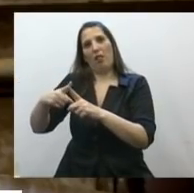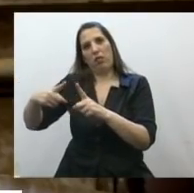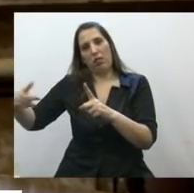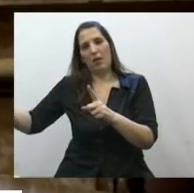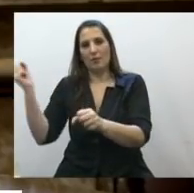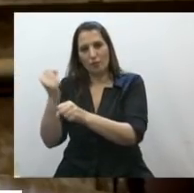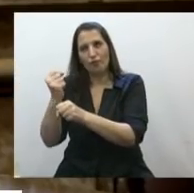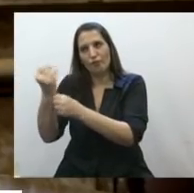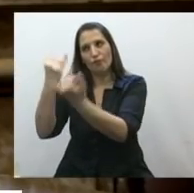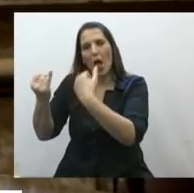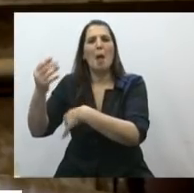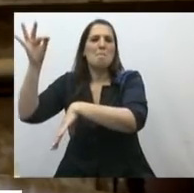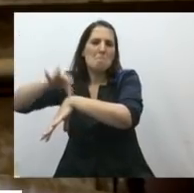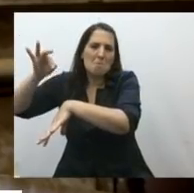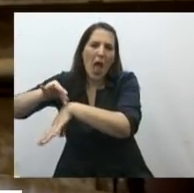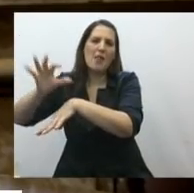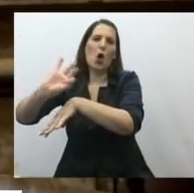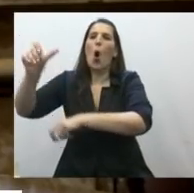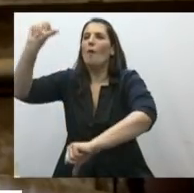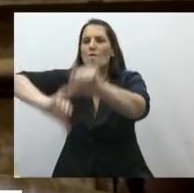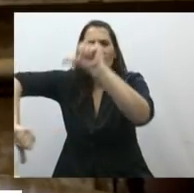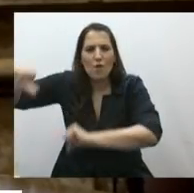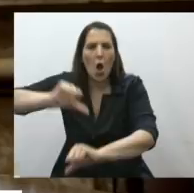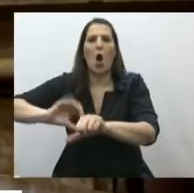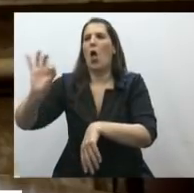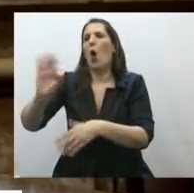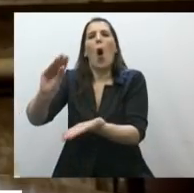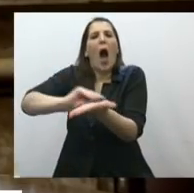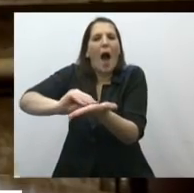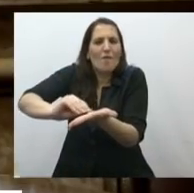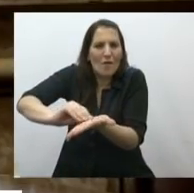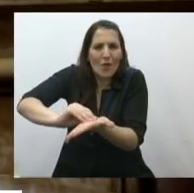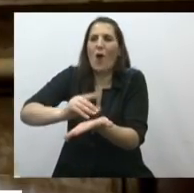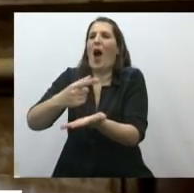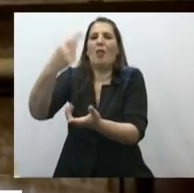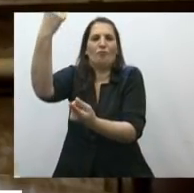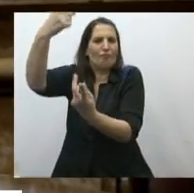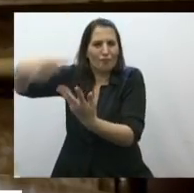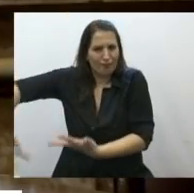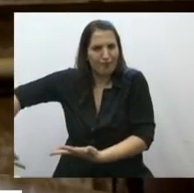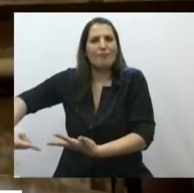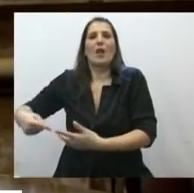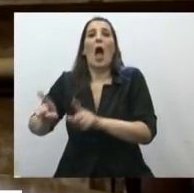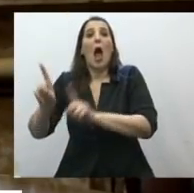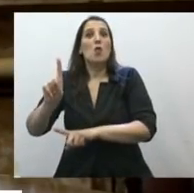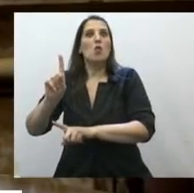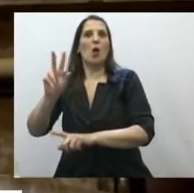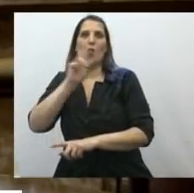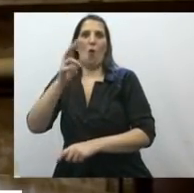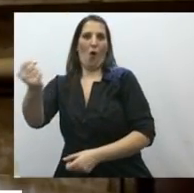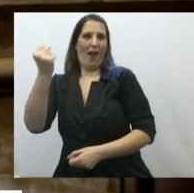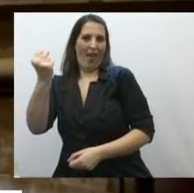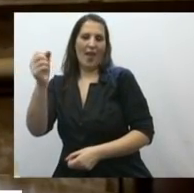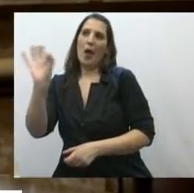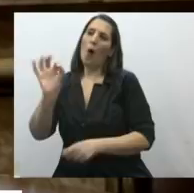tantos médicos como biólogos, como abogados, constitucionalistas, feministas, a favor,